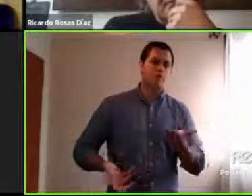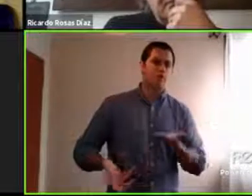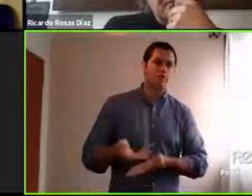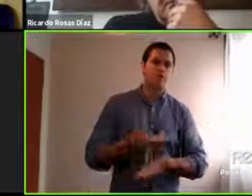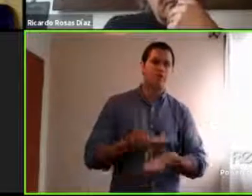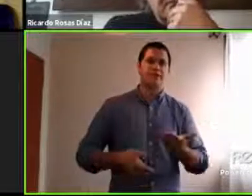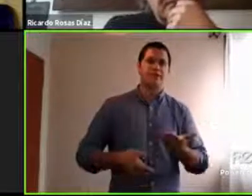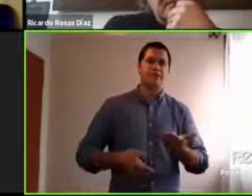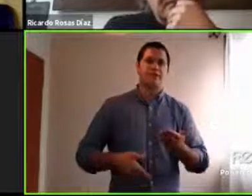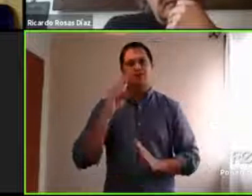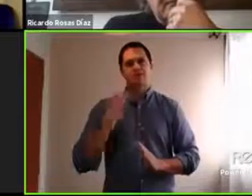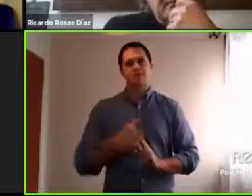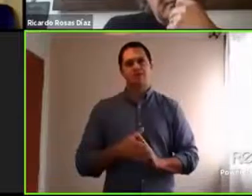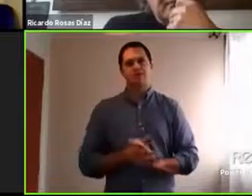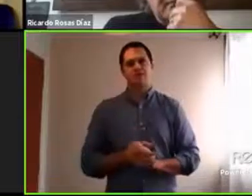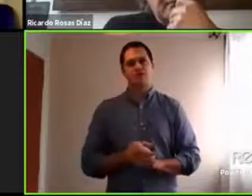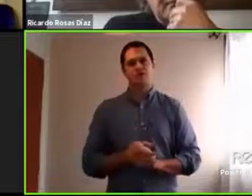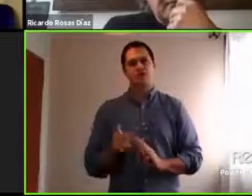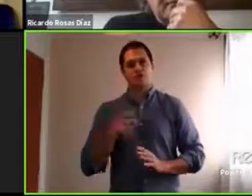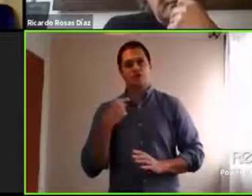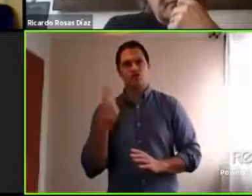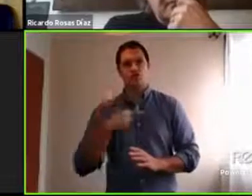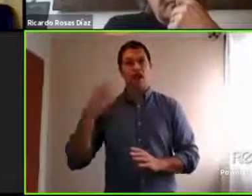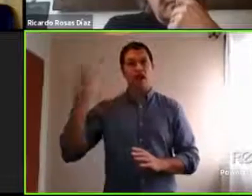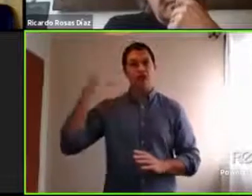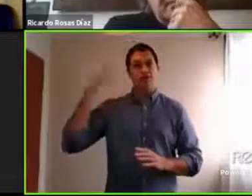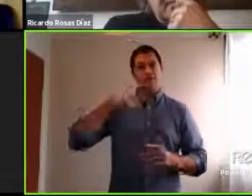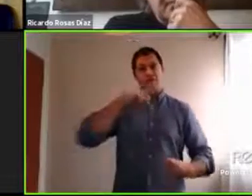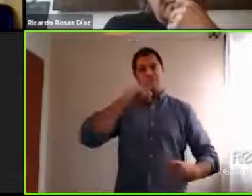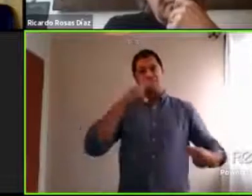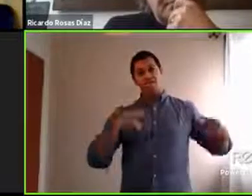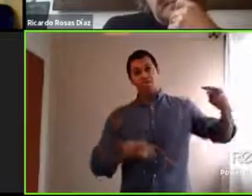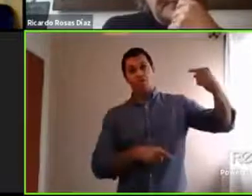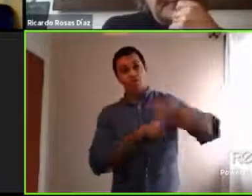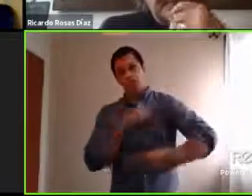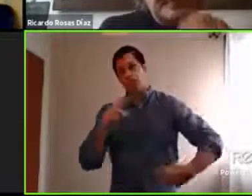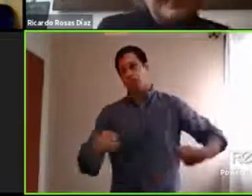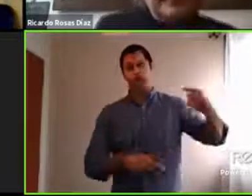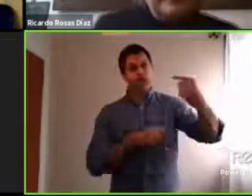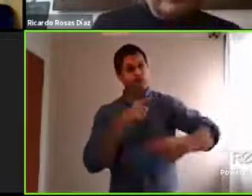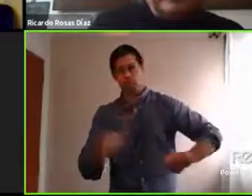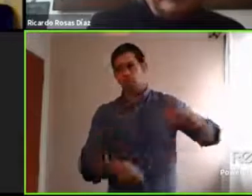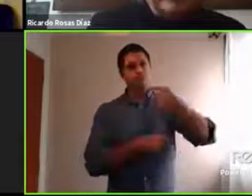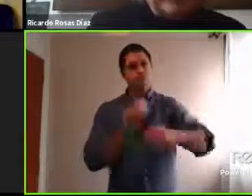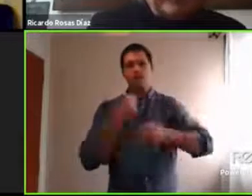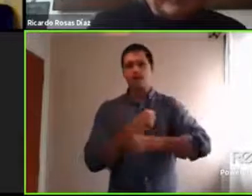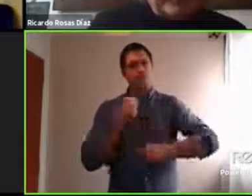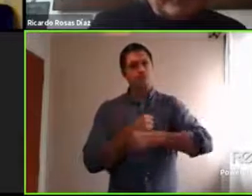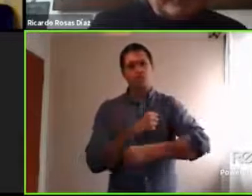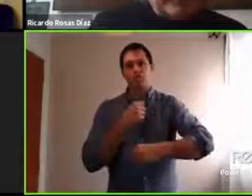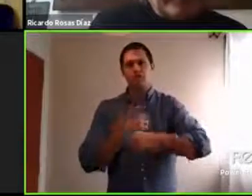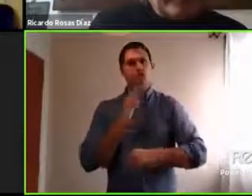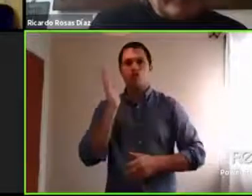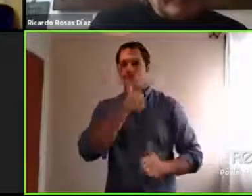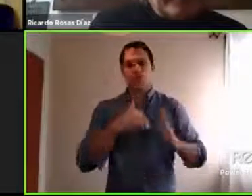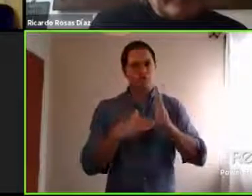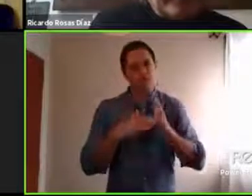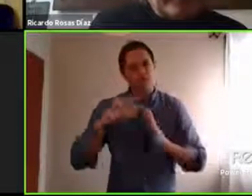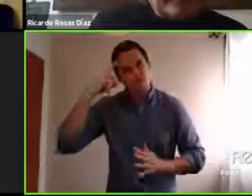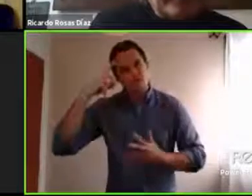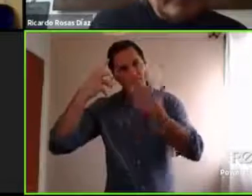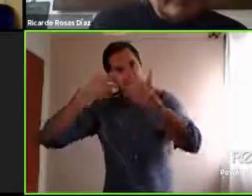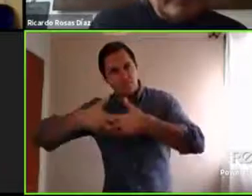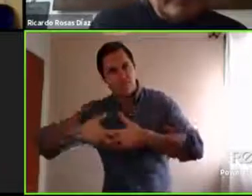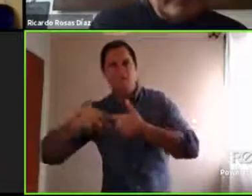acostumbrados porque vivíamos como en una rueda que no parábamos a cuestionarnos mucho de si estaba bien o estaba mal y el tiempo que destinábamos a nuestros